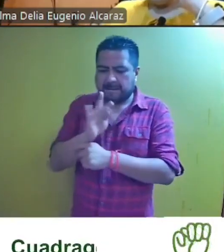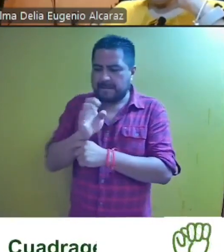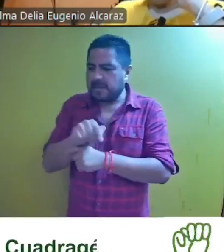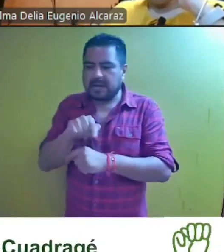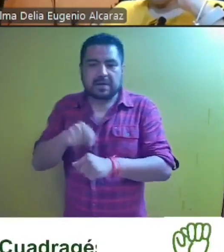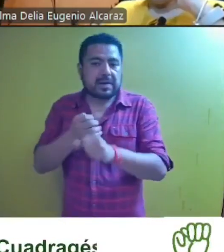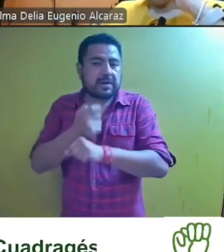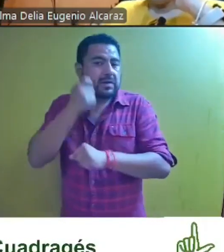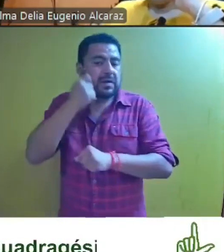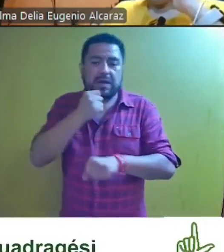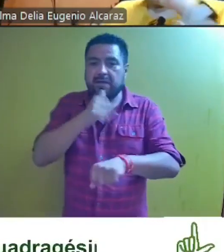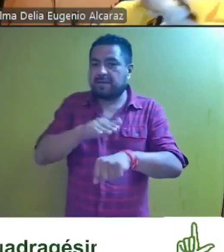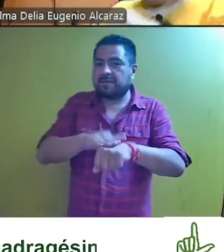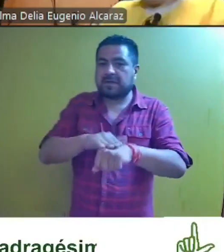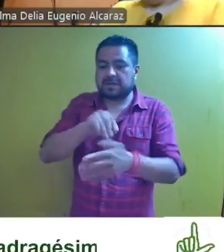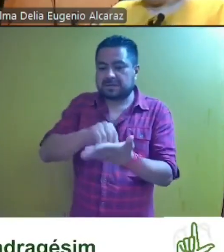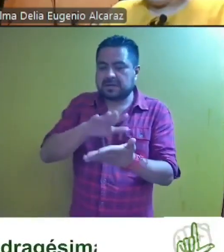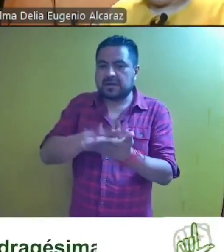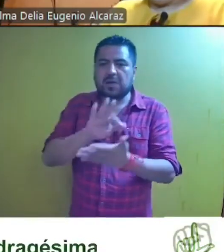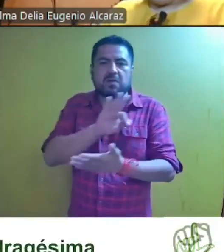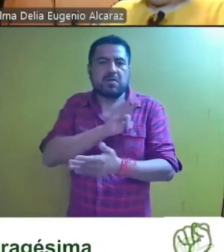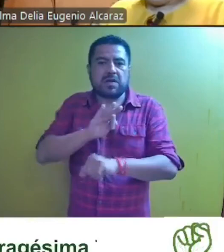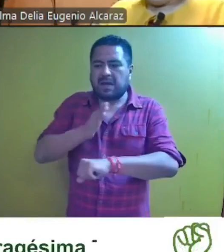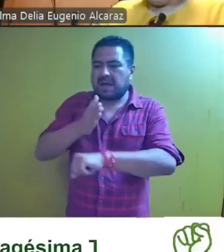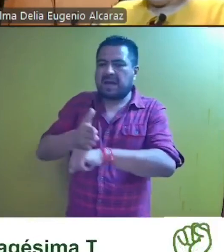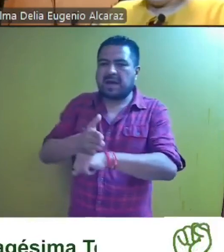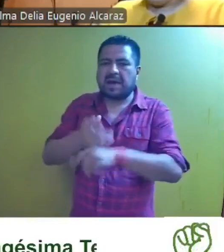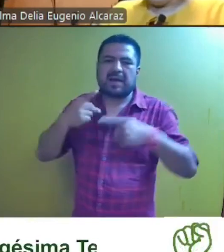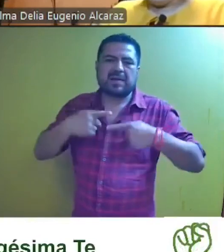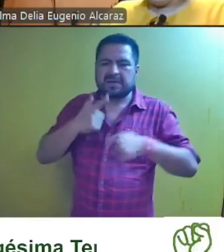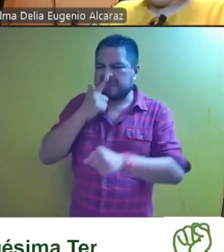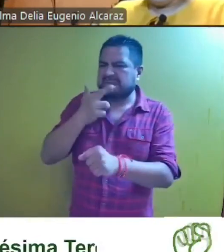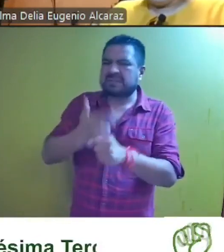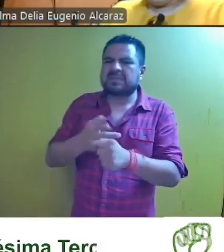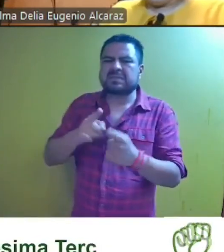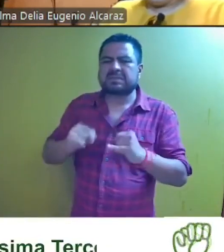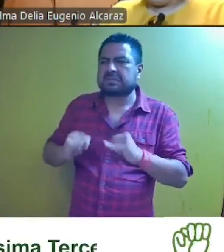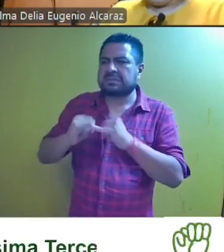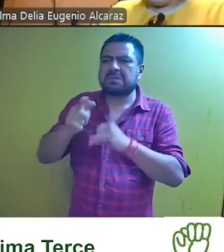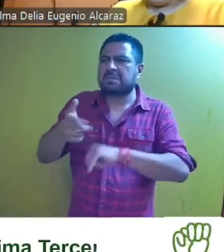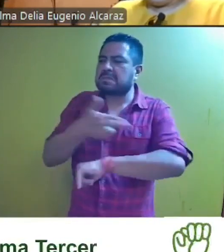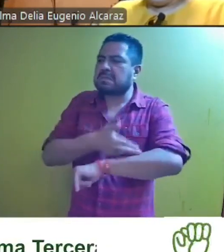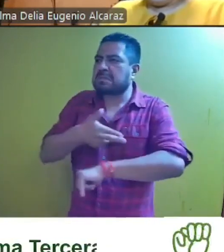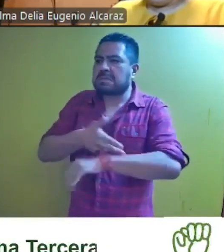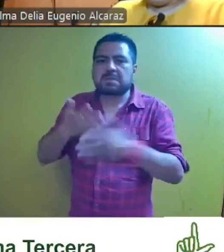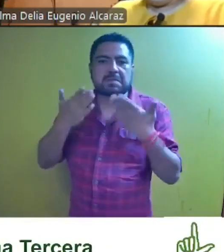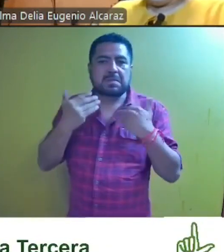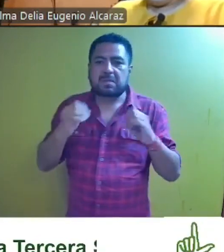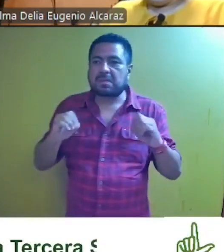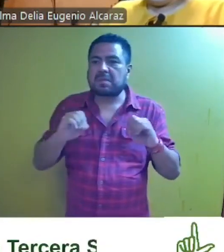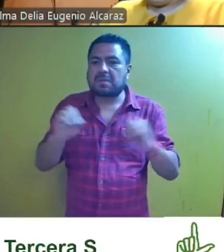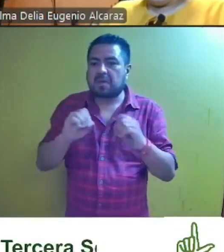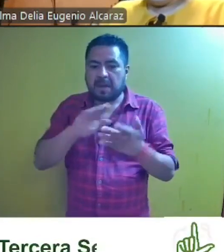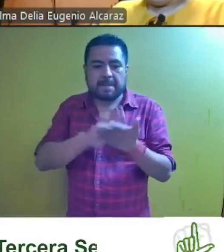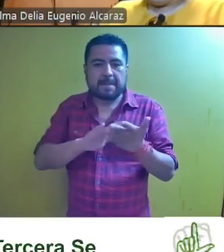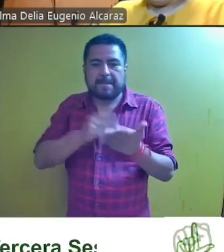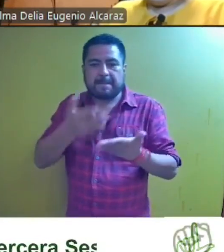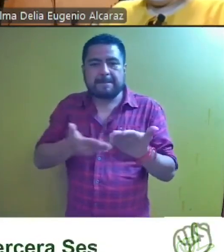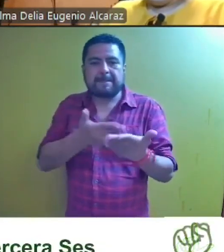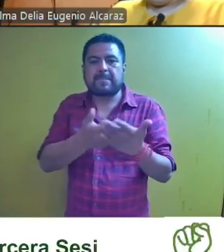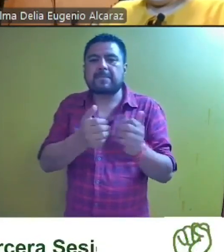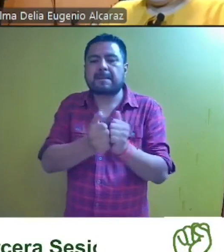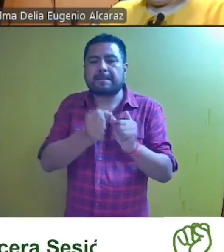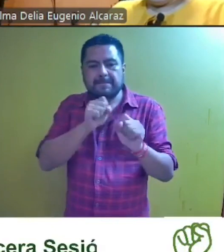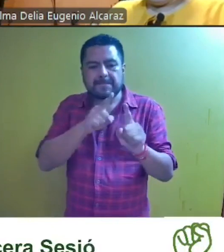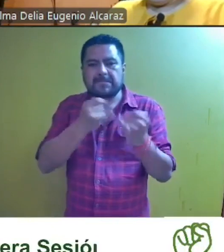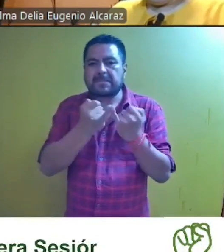se advierte que se establece una posible sanción para los órganos responsables por no cumplir el trámite y o remitir la documentación relacionada con el mismo